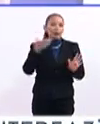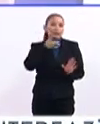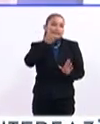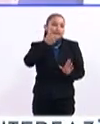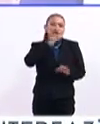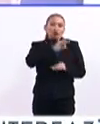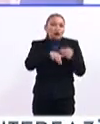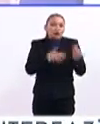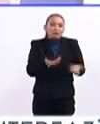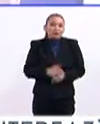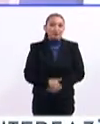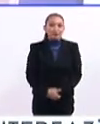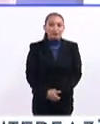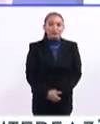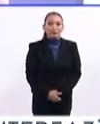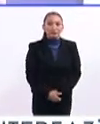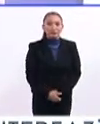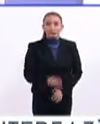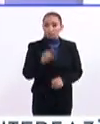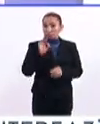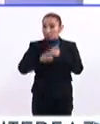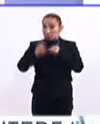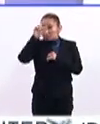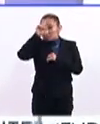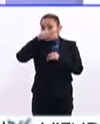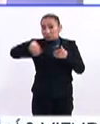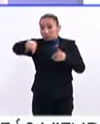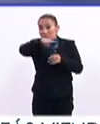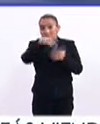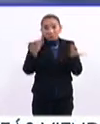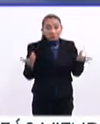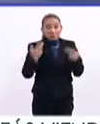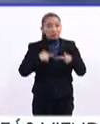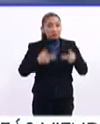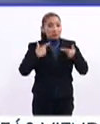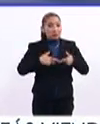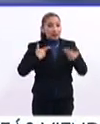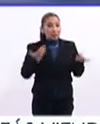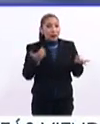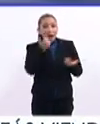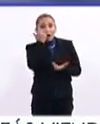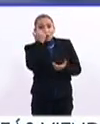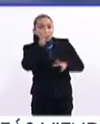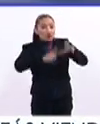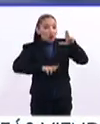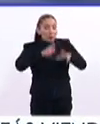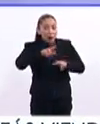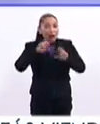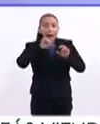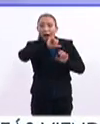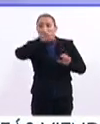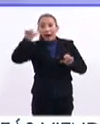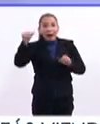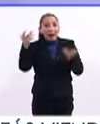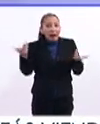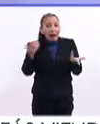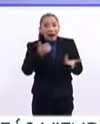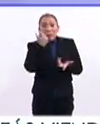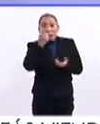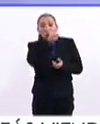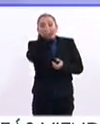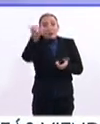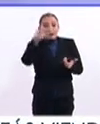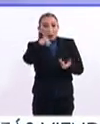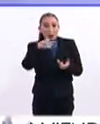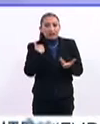se adapta a todo. Un último consejo para todos aquellos, pues, desde estudiantes normalistas hasta estudiantes de